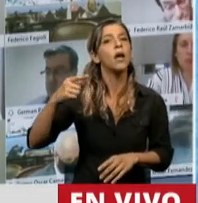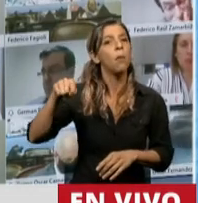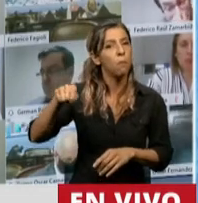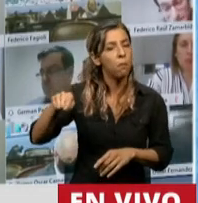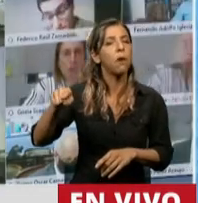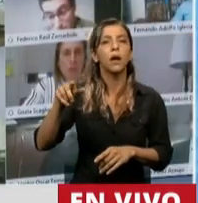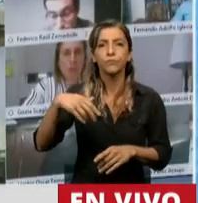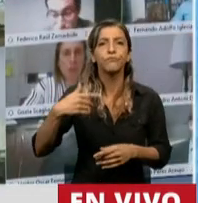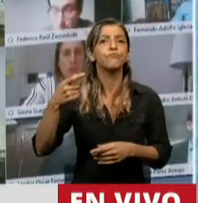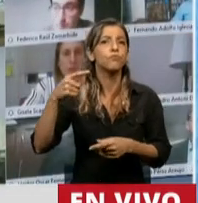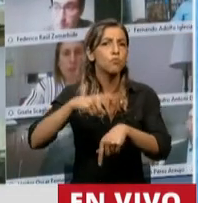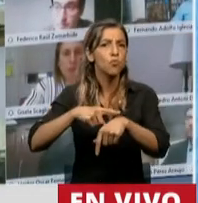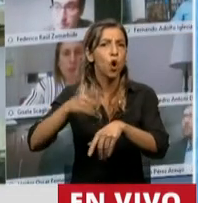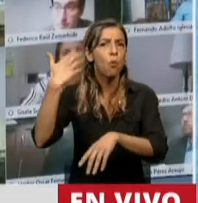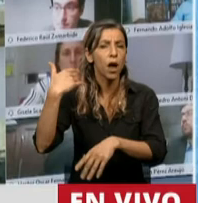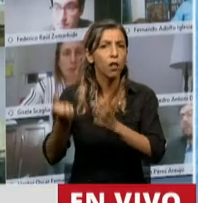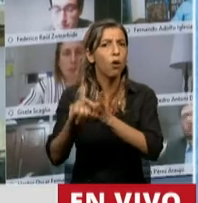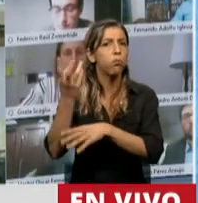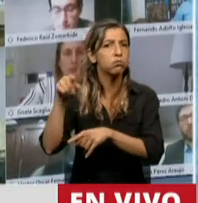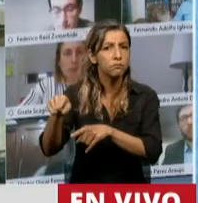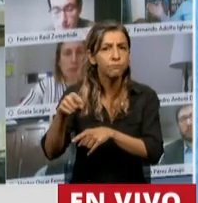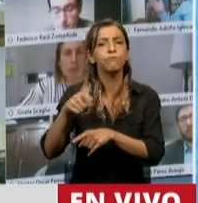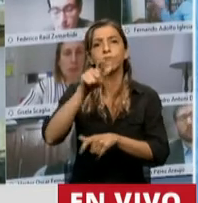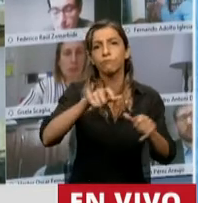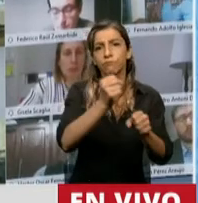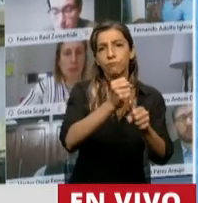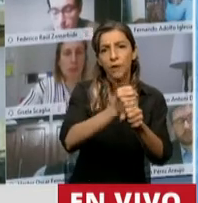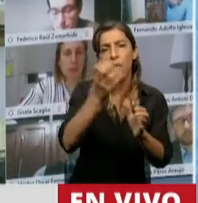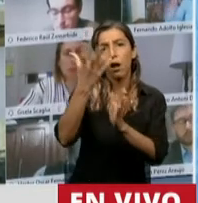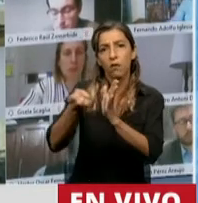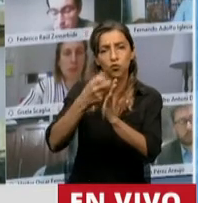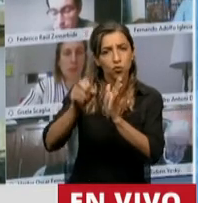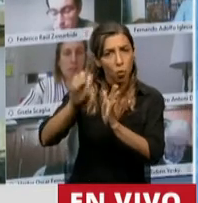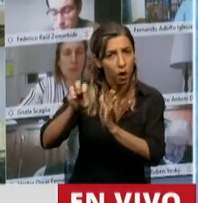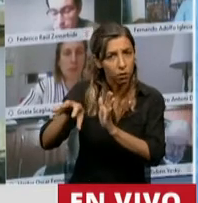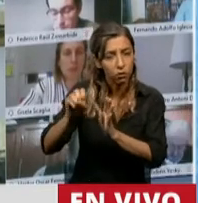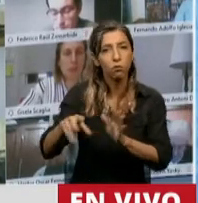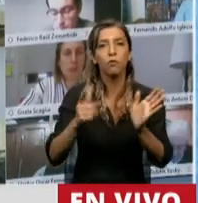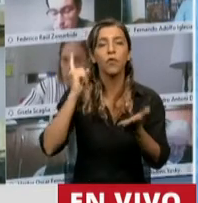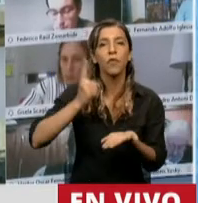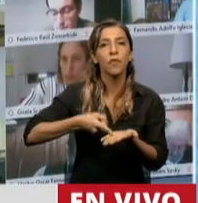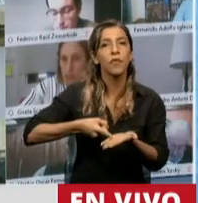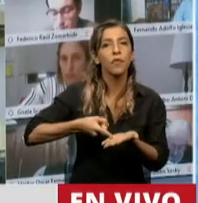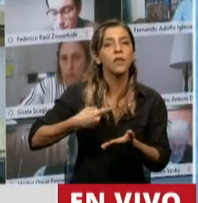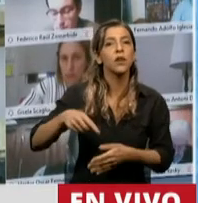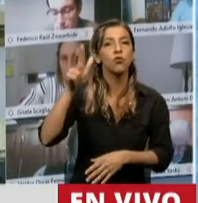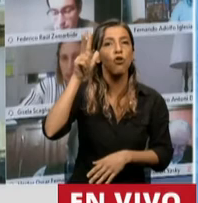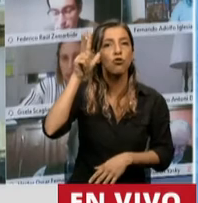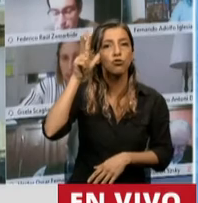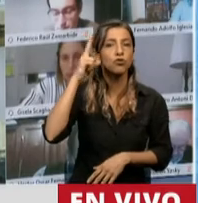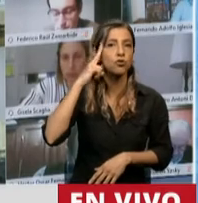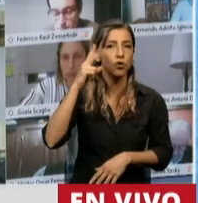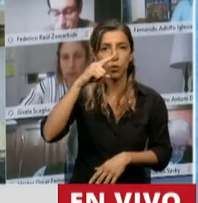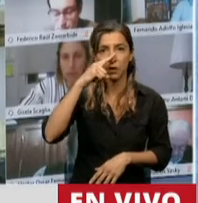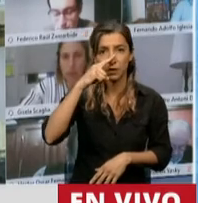aporte previsional de los trabajadores. Se creó por decreto 897 en julio del 2007,